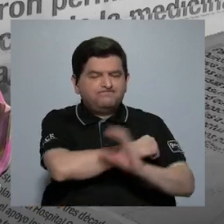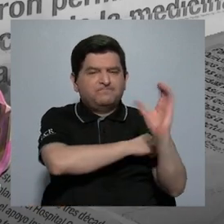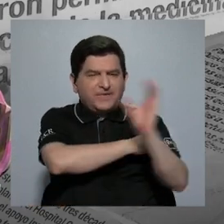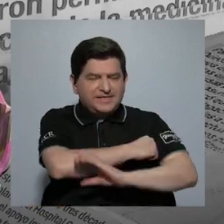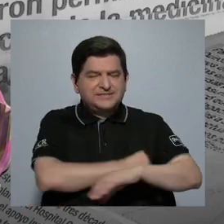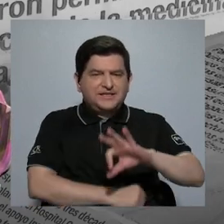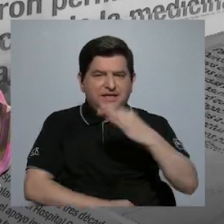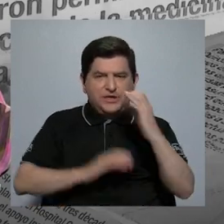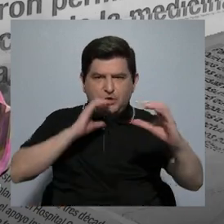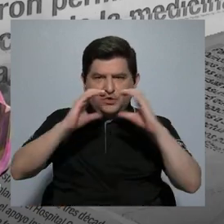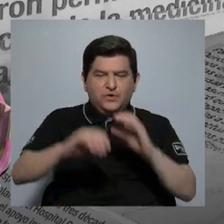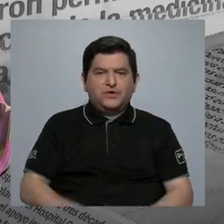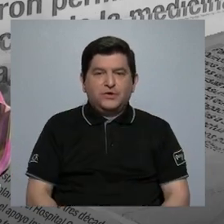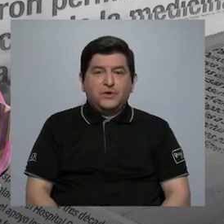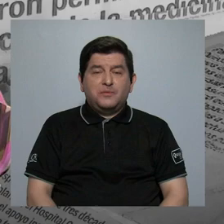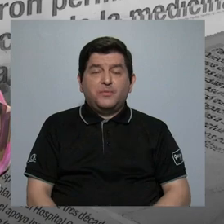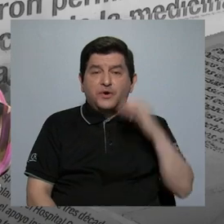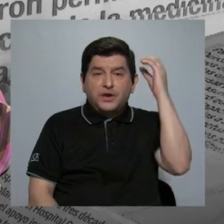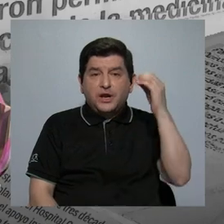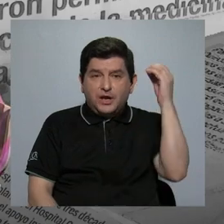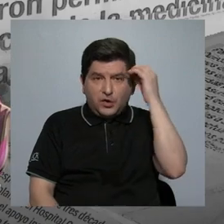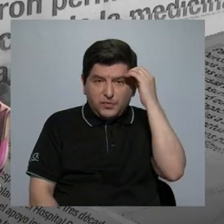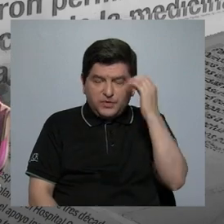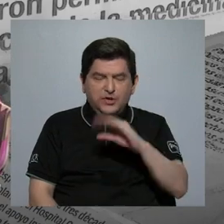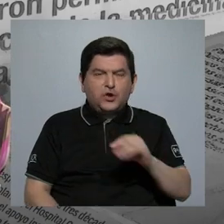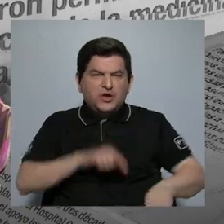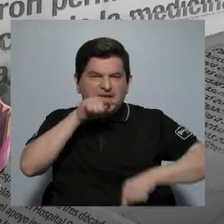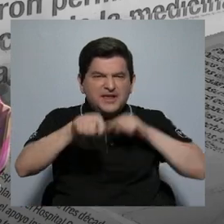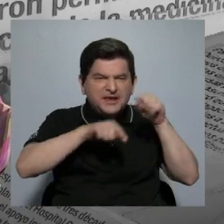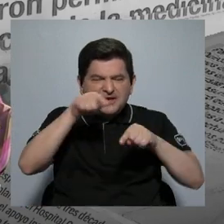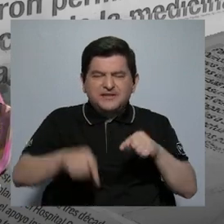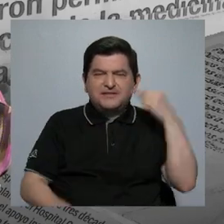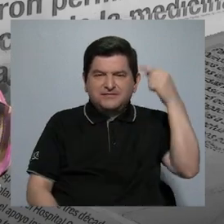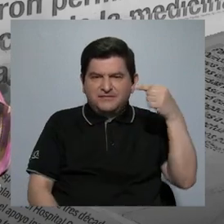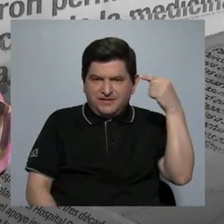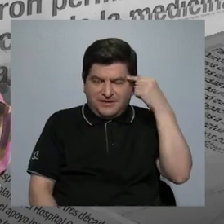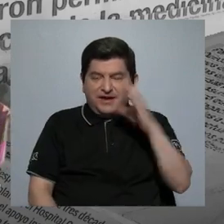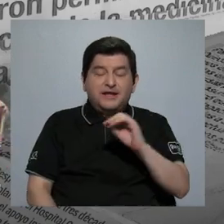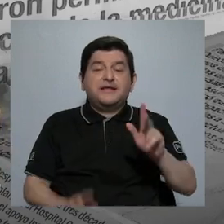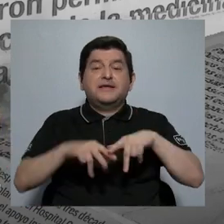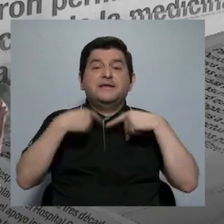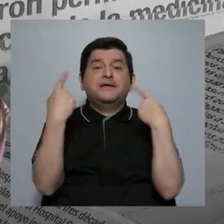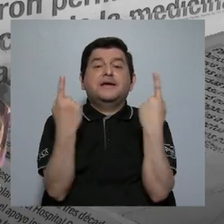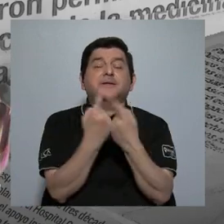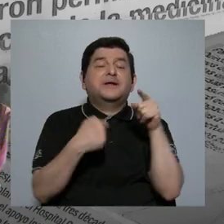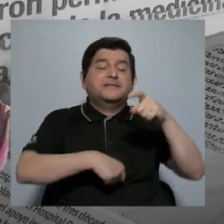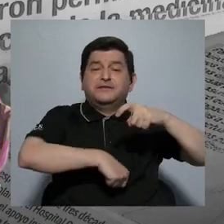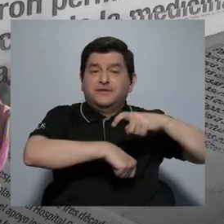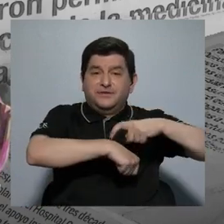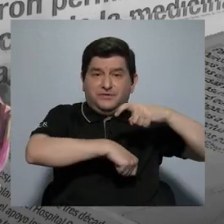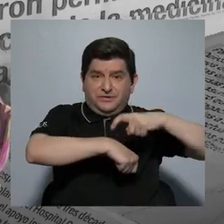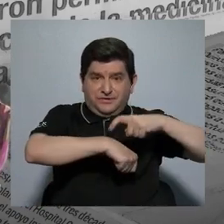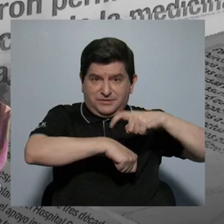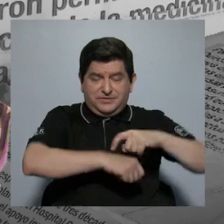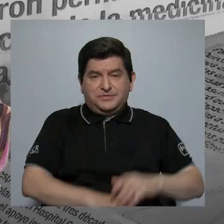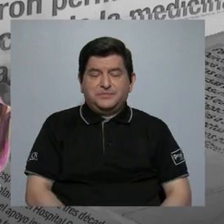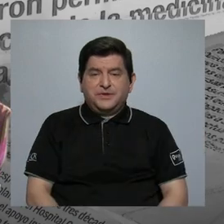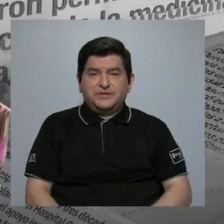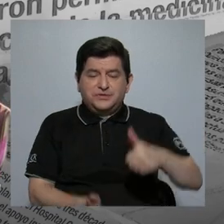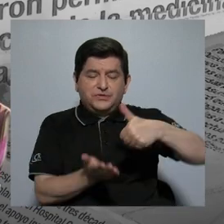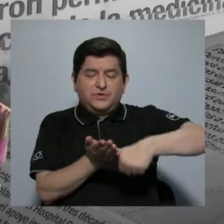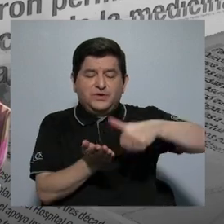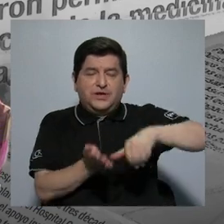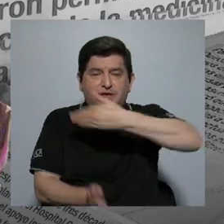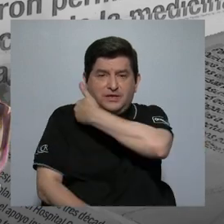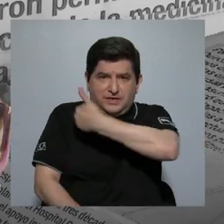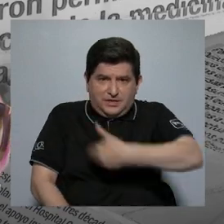hacia ciertos medios por la línea editorial y por ser críticos del gobierno y del partido que en el momento, que en elecciones